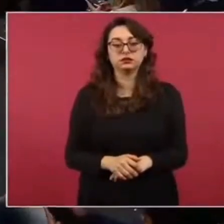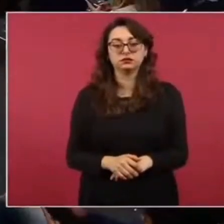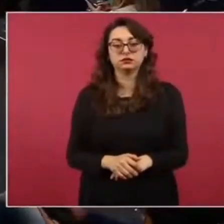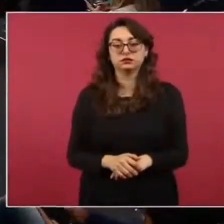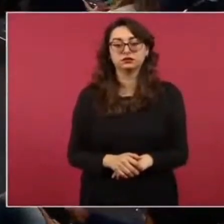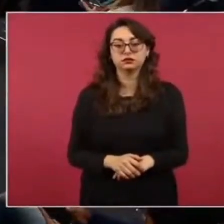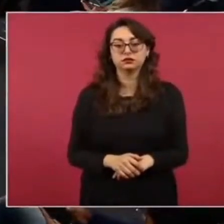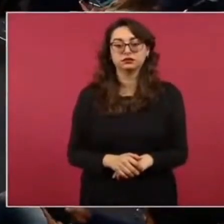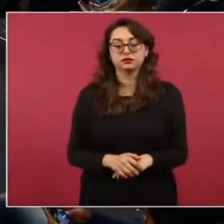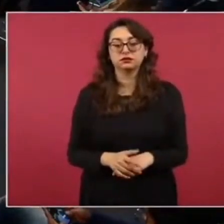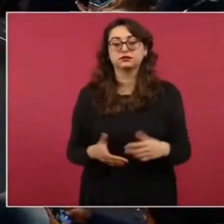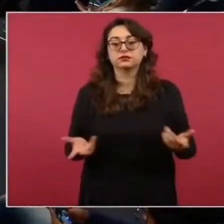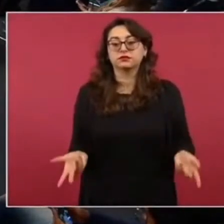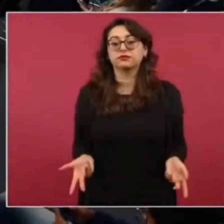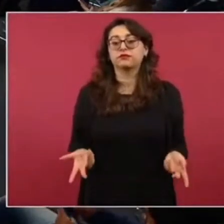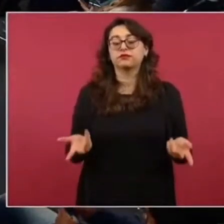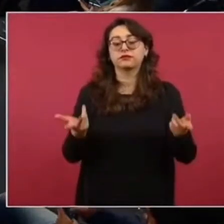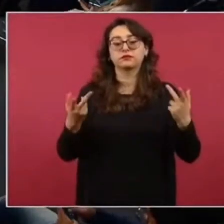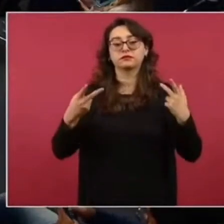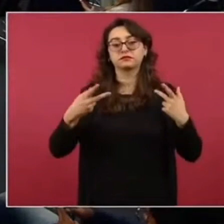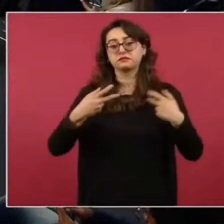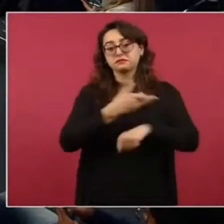tienen que salirse de sus casas,